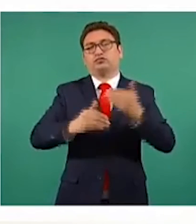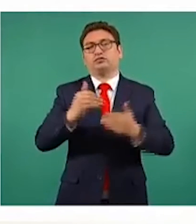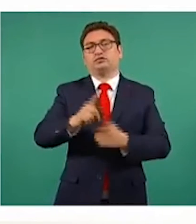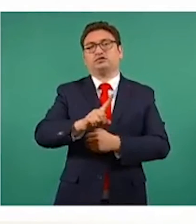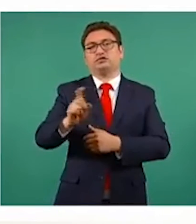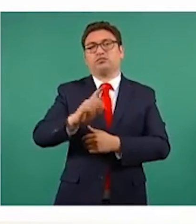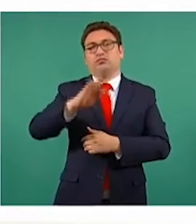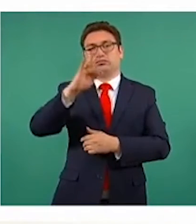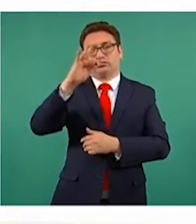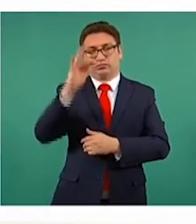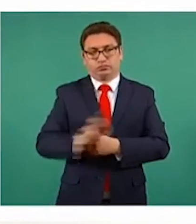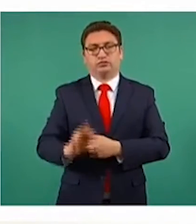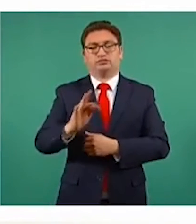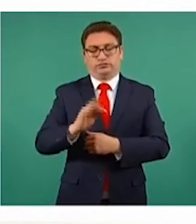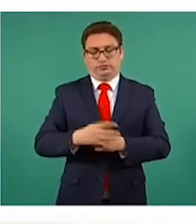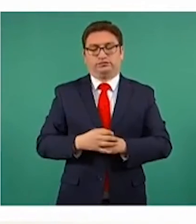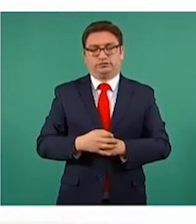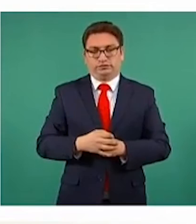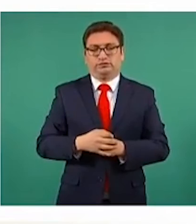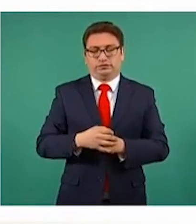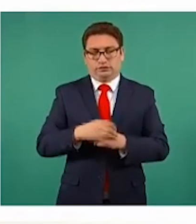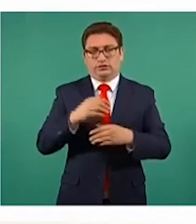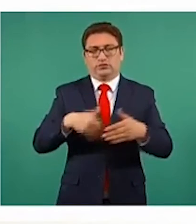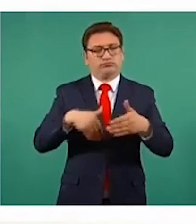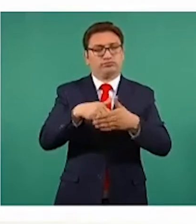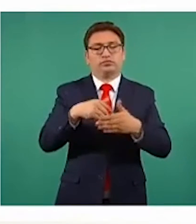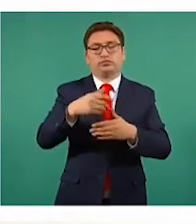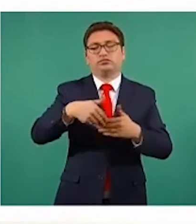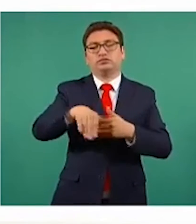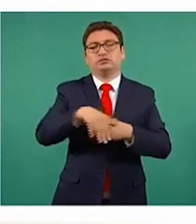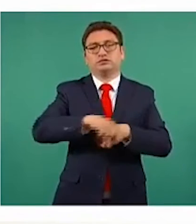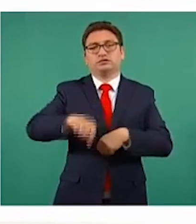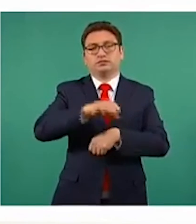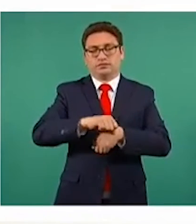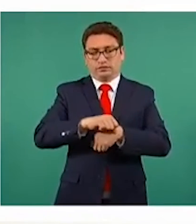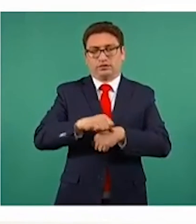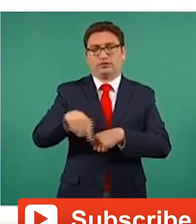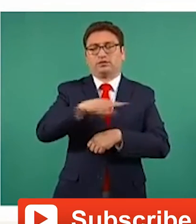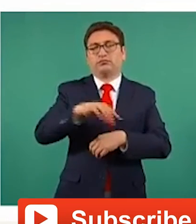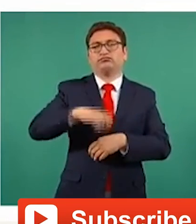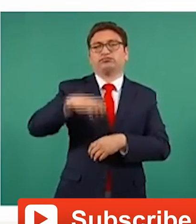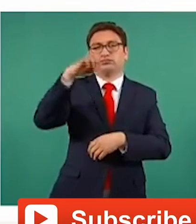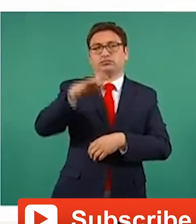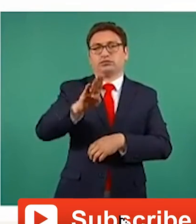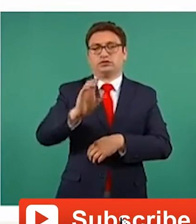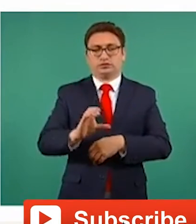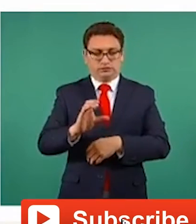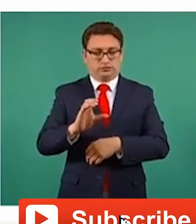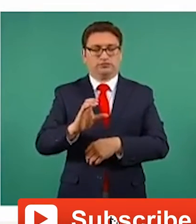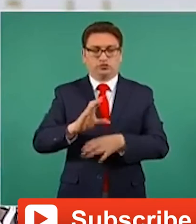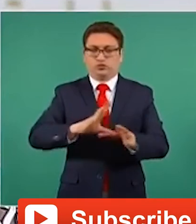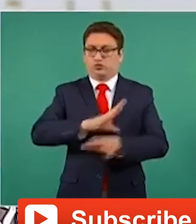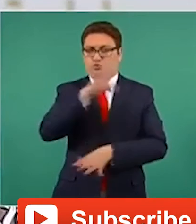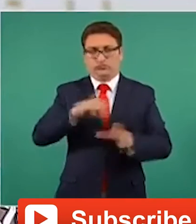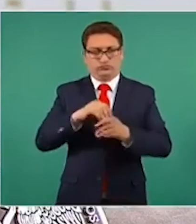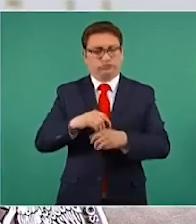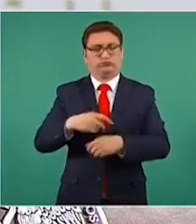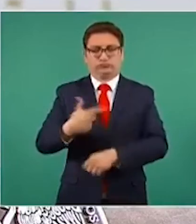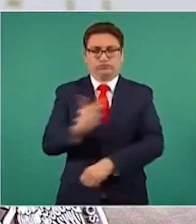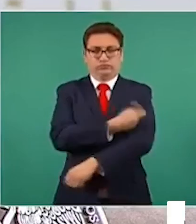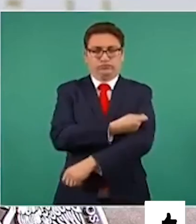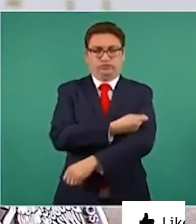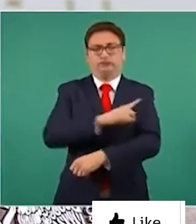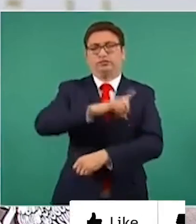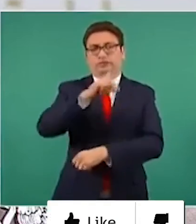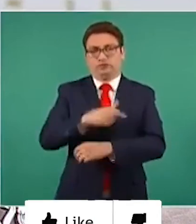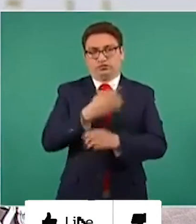por ciento de la vacunación durante esta semana, la población adulta de Baja California será completamente vacunada. Y de ahí nos